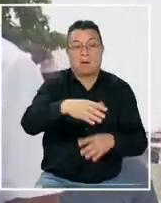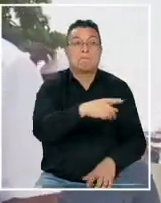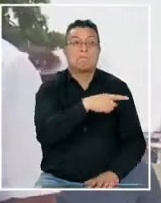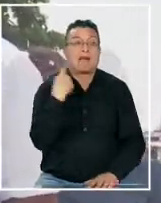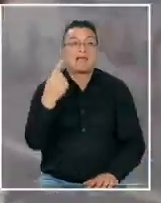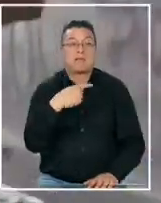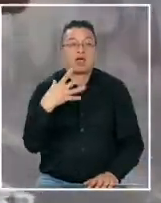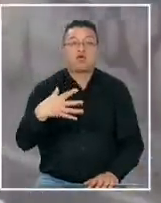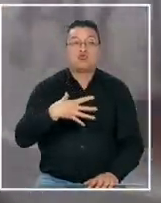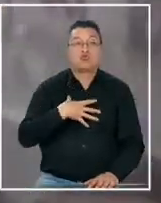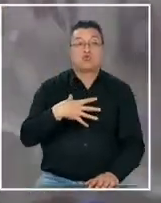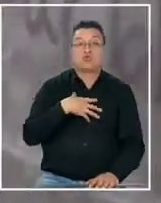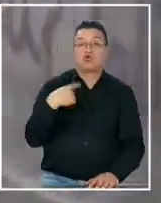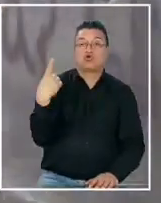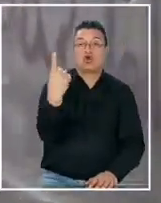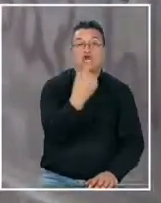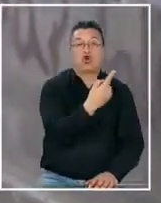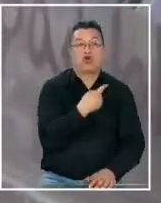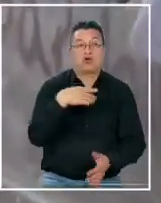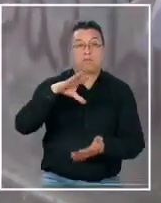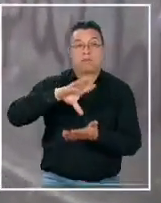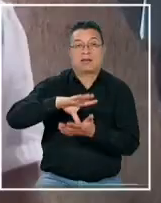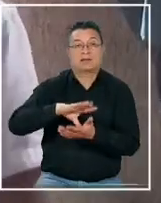que aterrorizan a todo el país